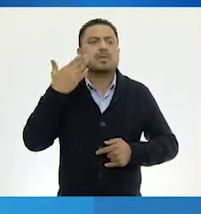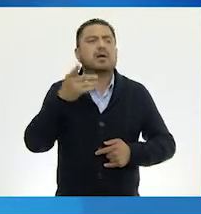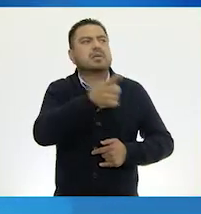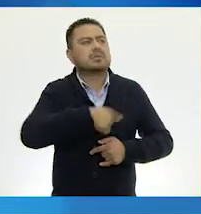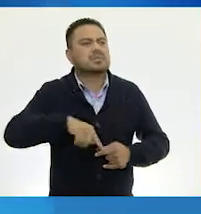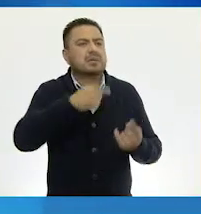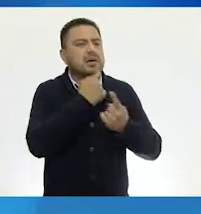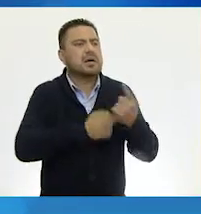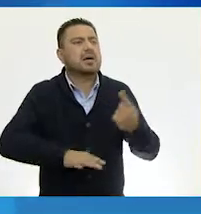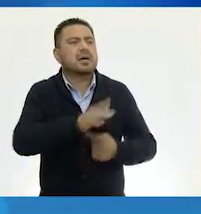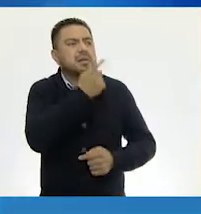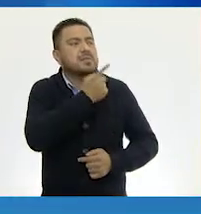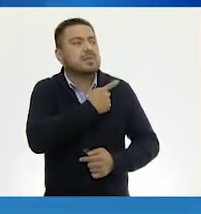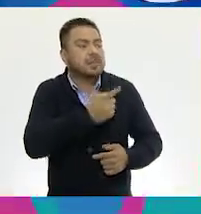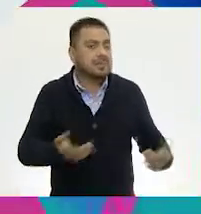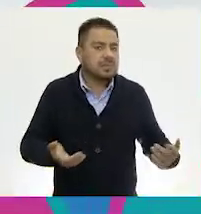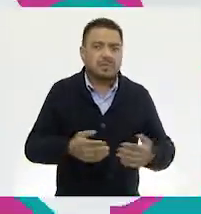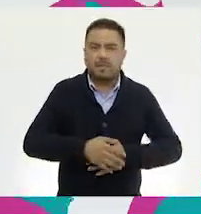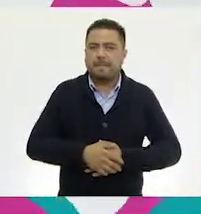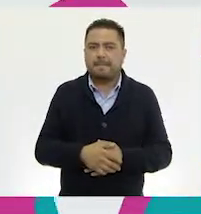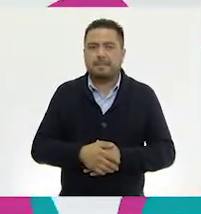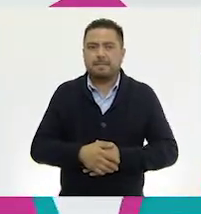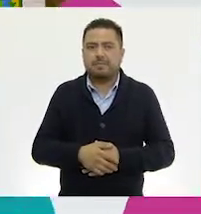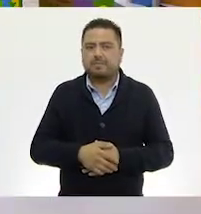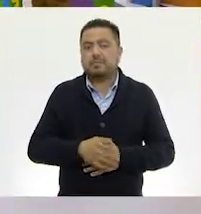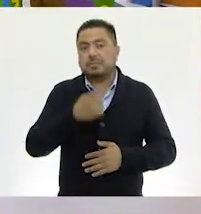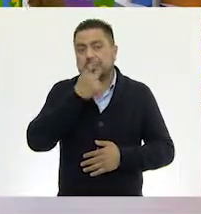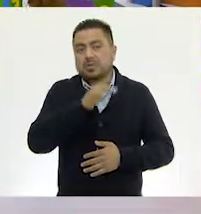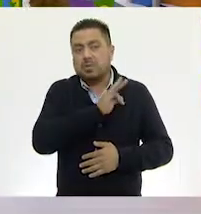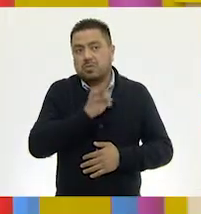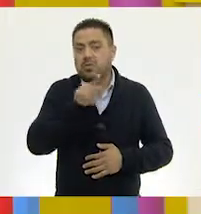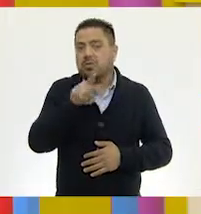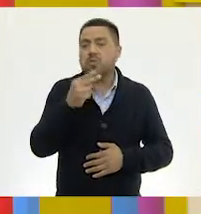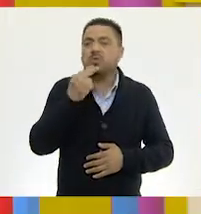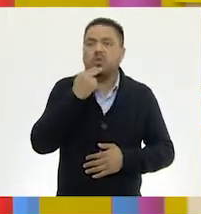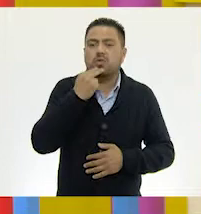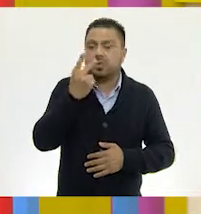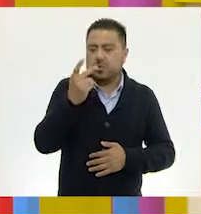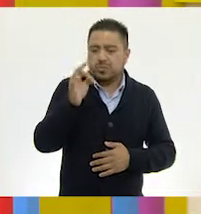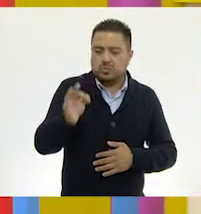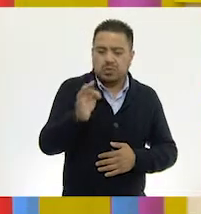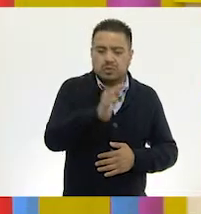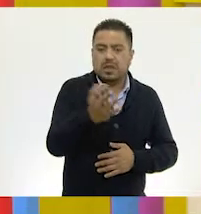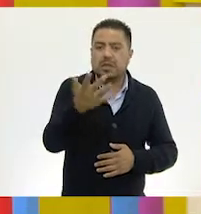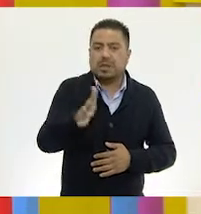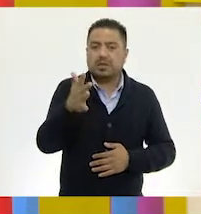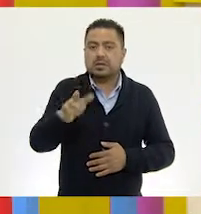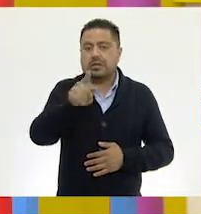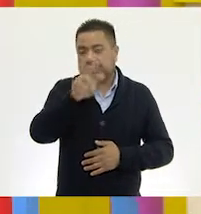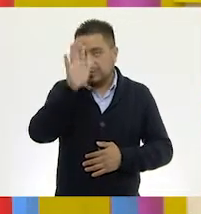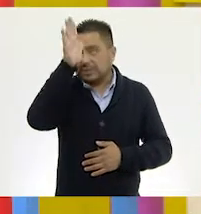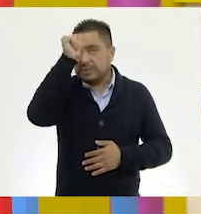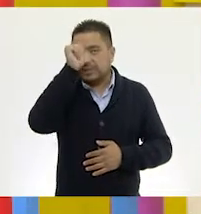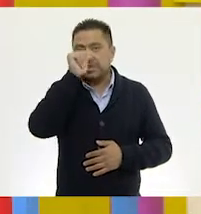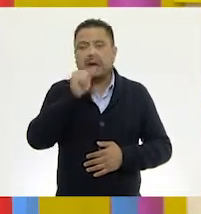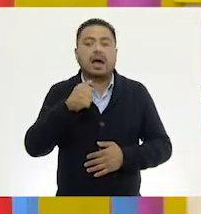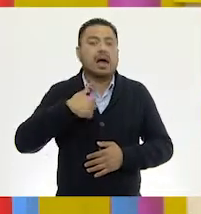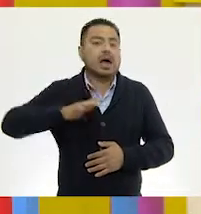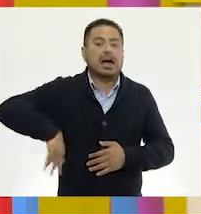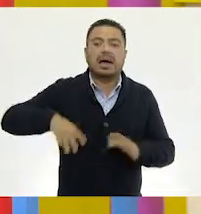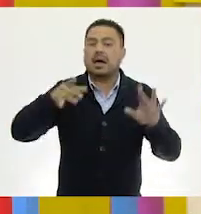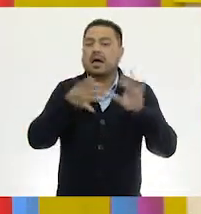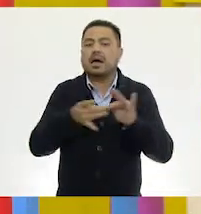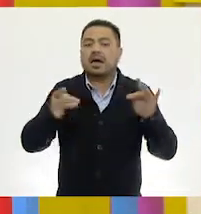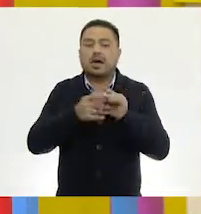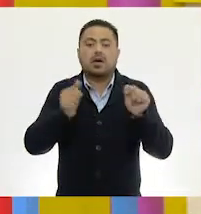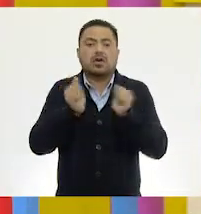las niñas y los niños, Lalo? Excelente. Dicen que posiblemente puedes utilizar dos monedas de 10, pero recuerden que les había indicado que eran